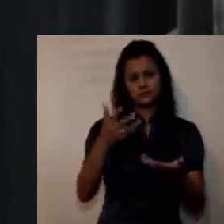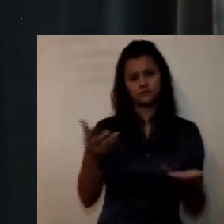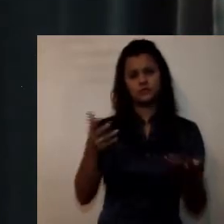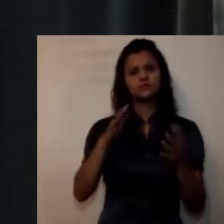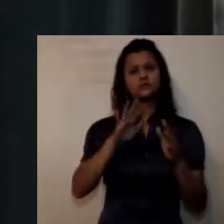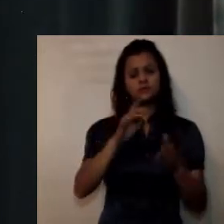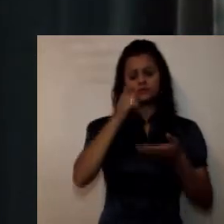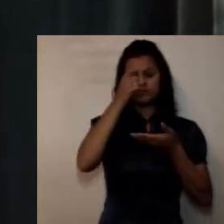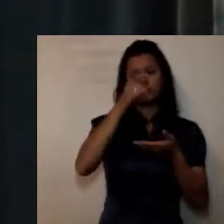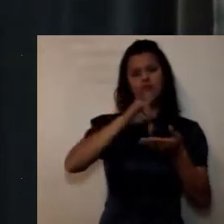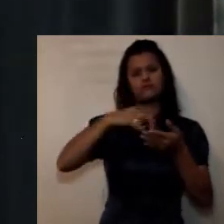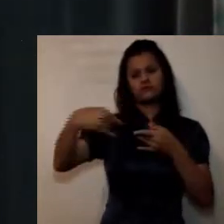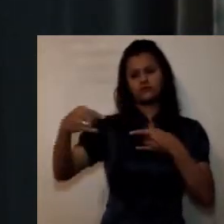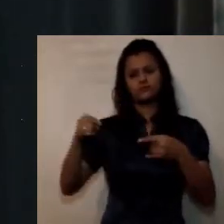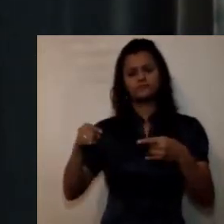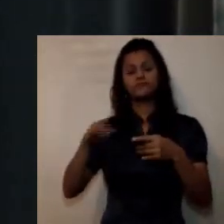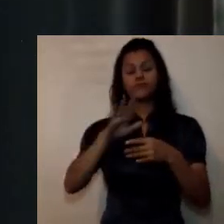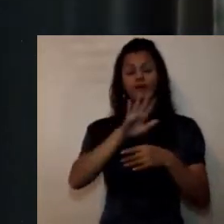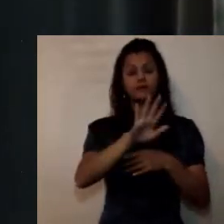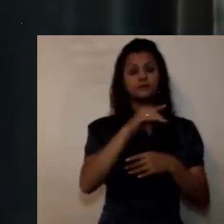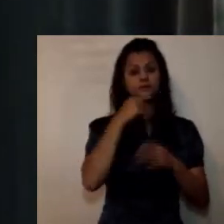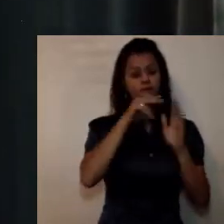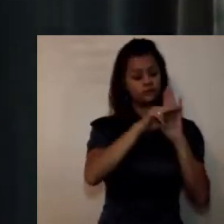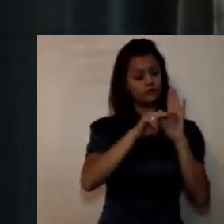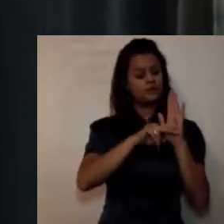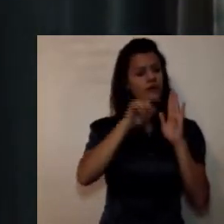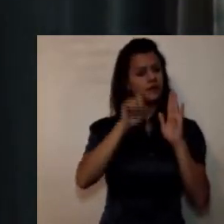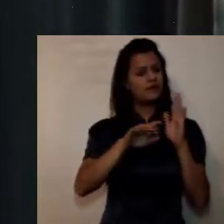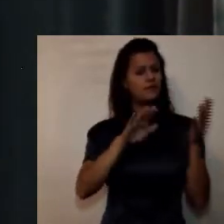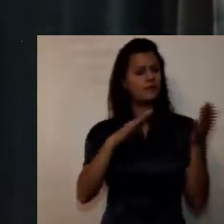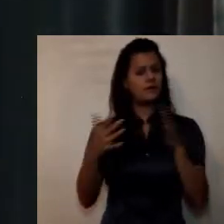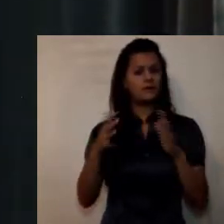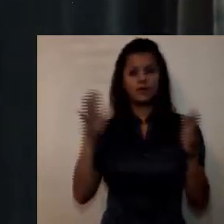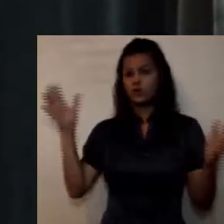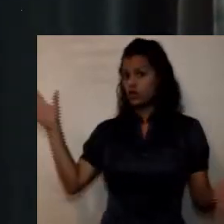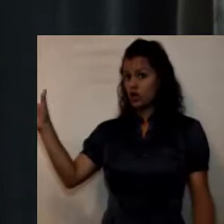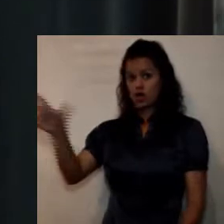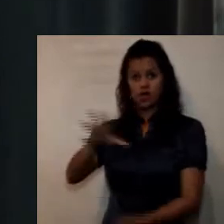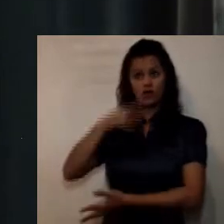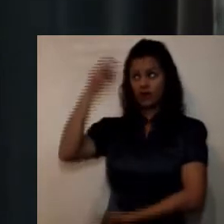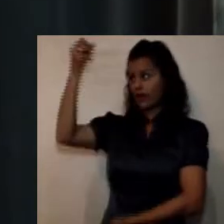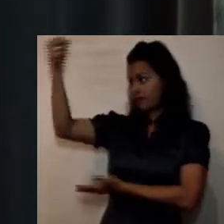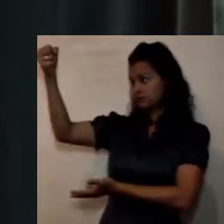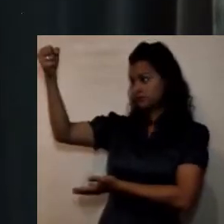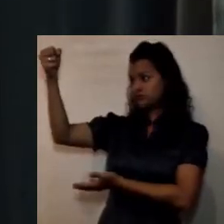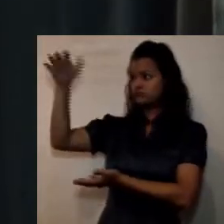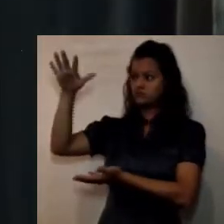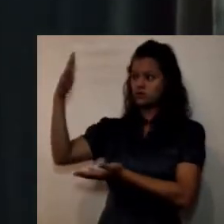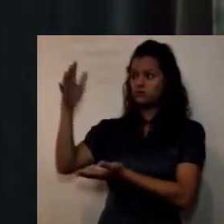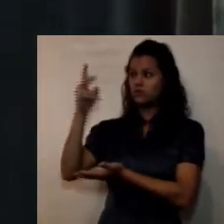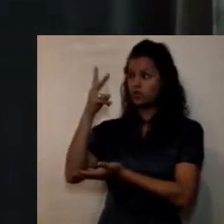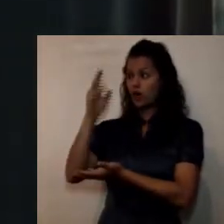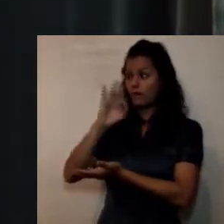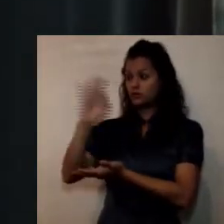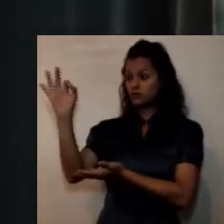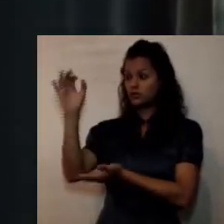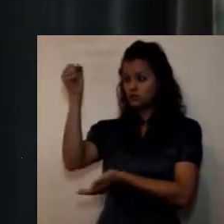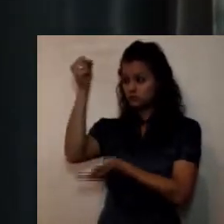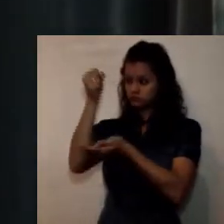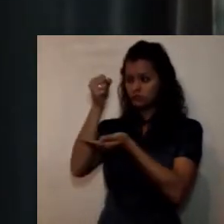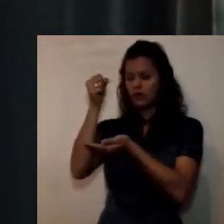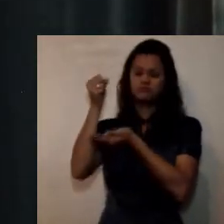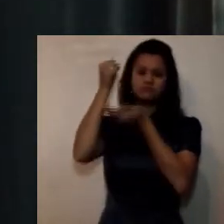dice la norma que deben ser superiores al 2% de los gastos de funcionamiento en este momento superan en el 3